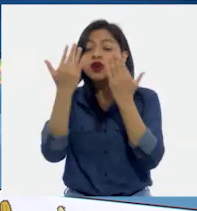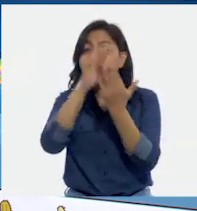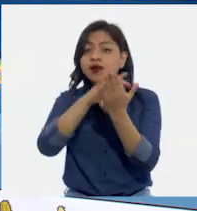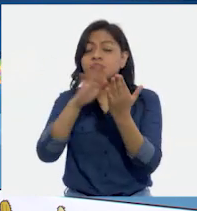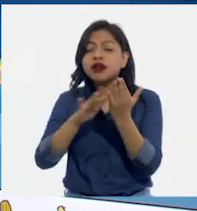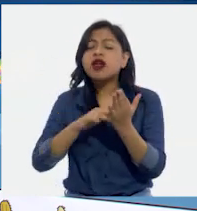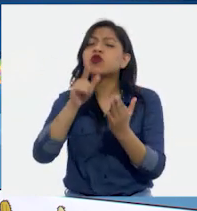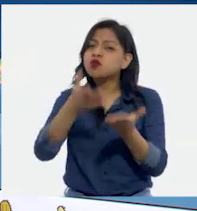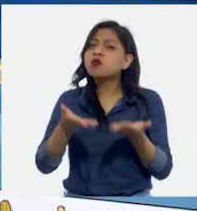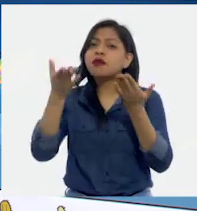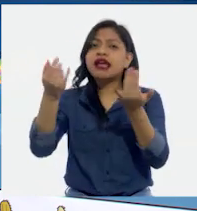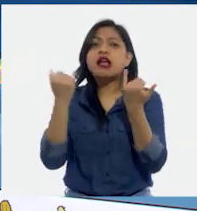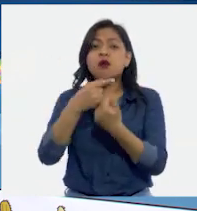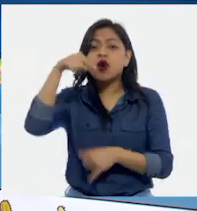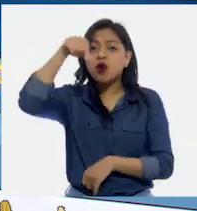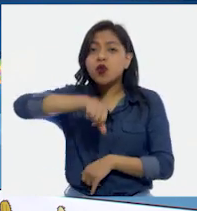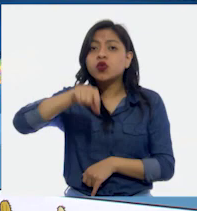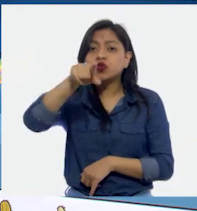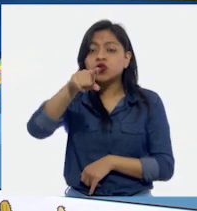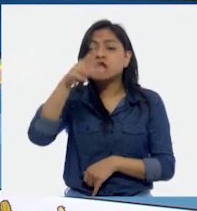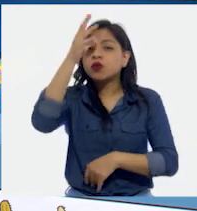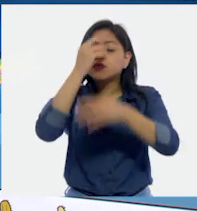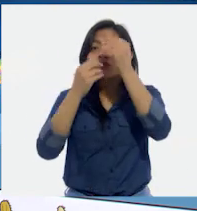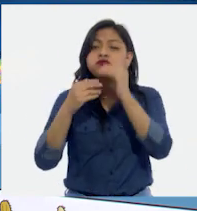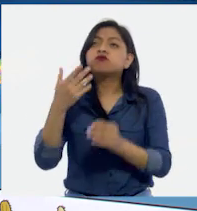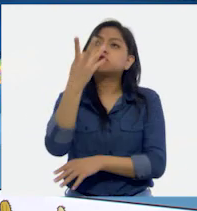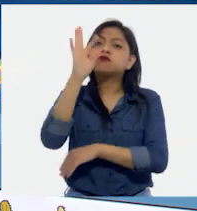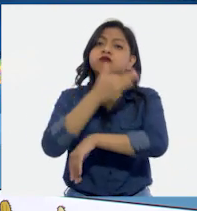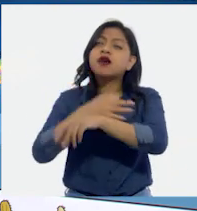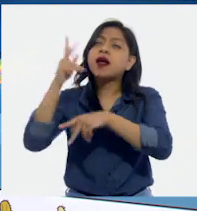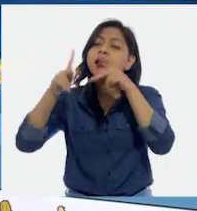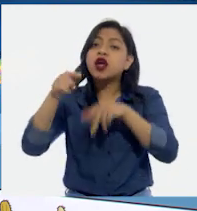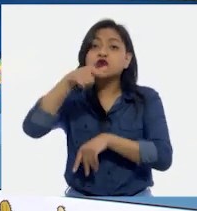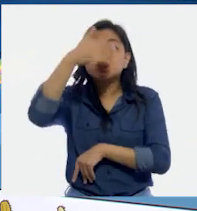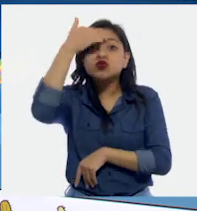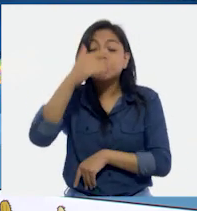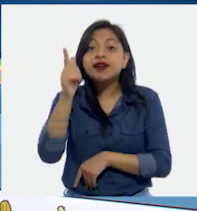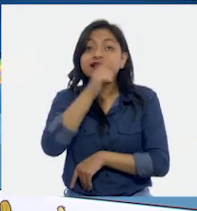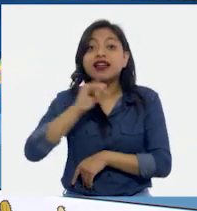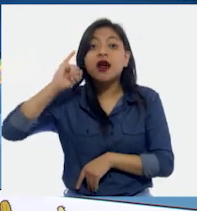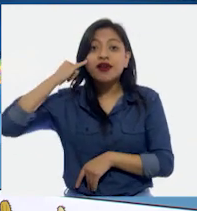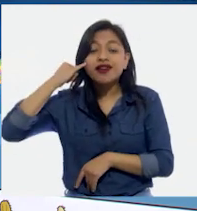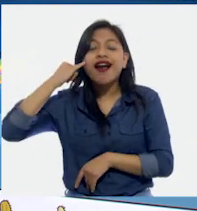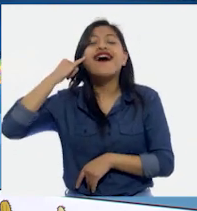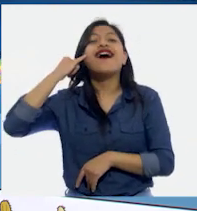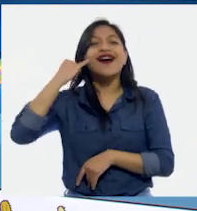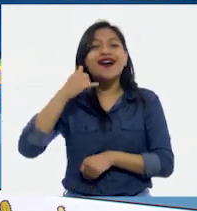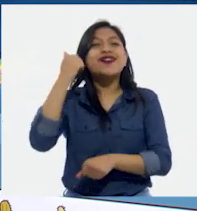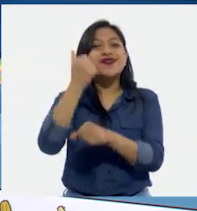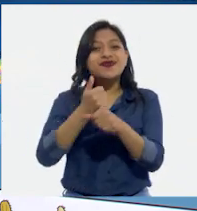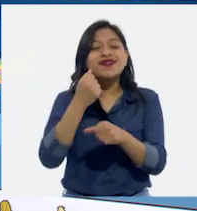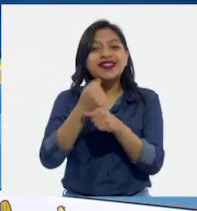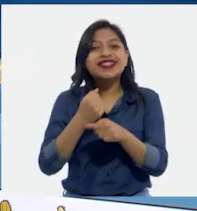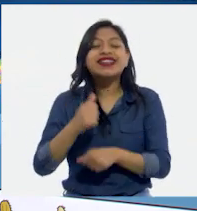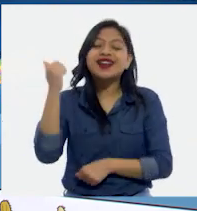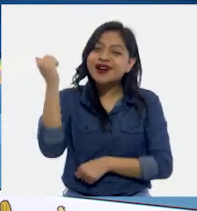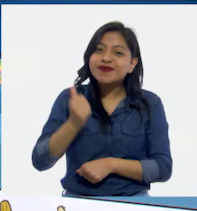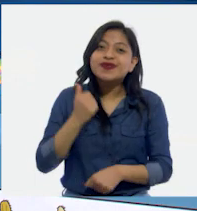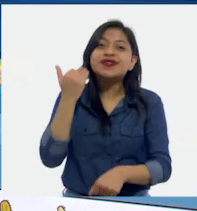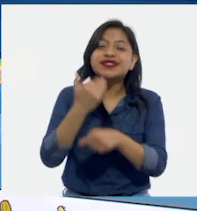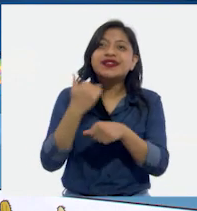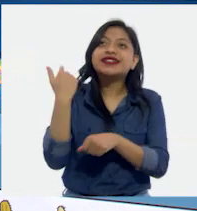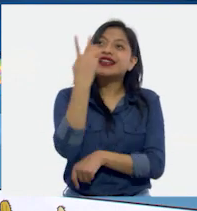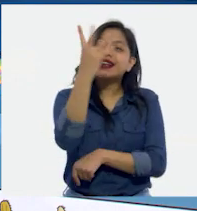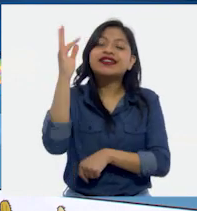libros y comenta el tema de hoy con tu familia. Si tienes la fortuna de hablar una lengua indígena, aprovecha también este momento para